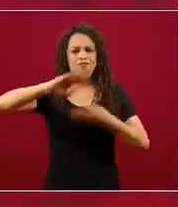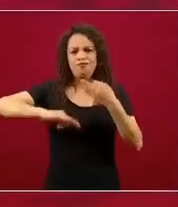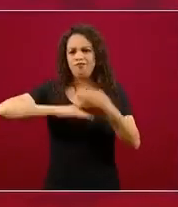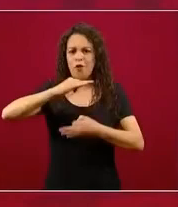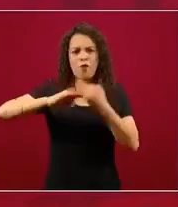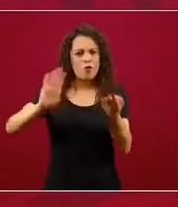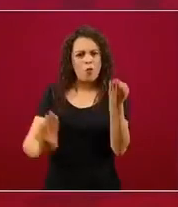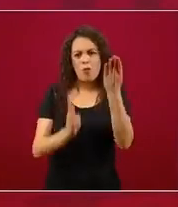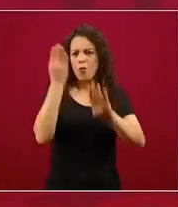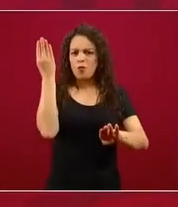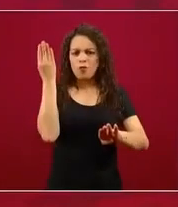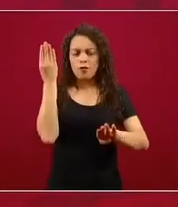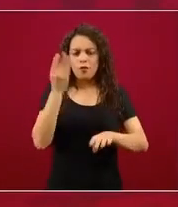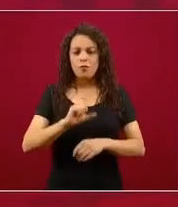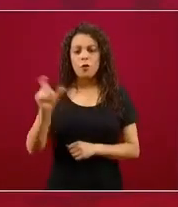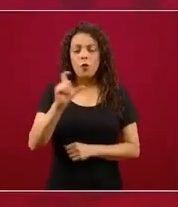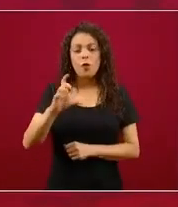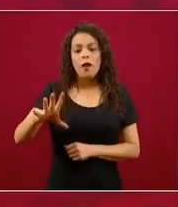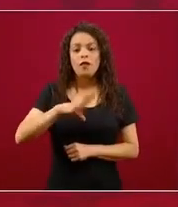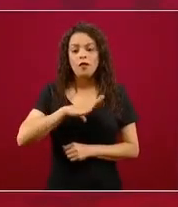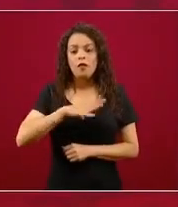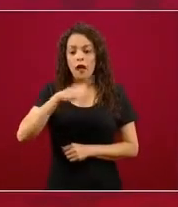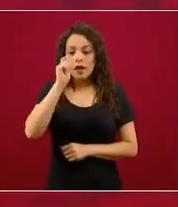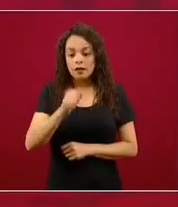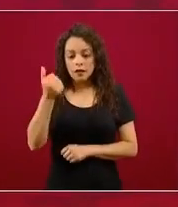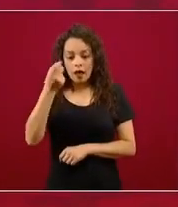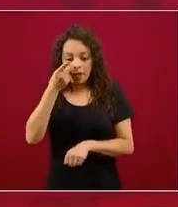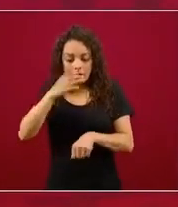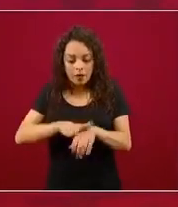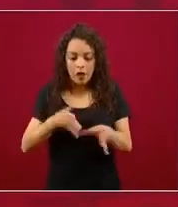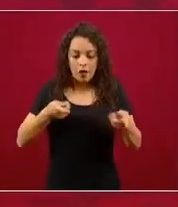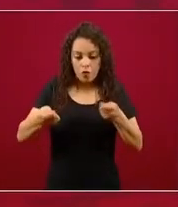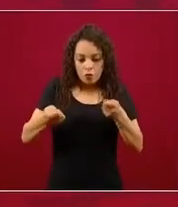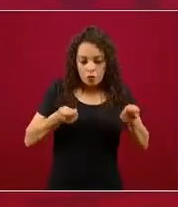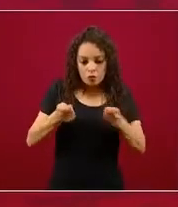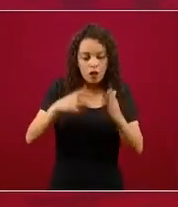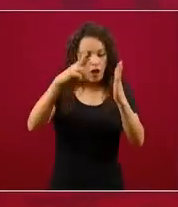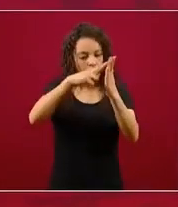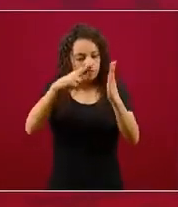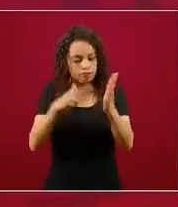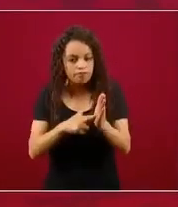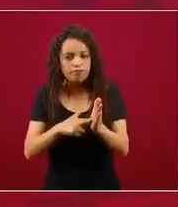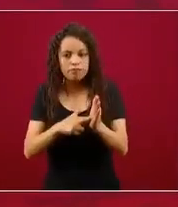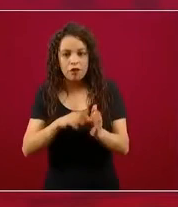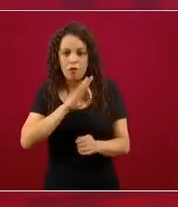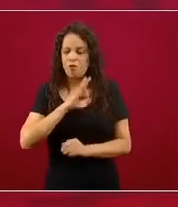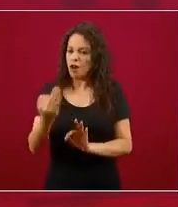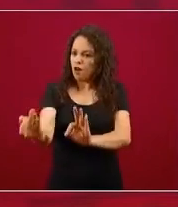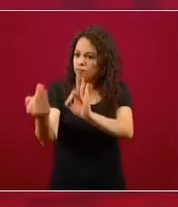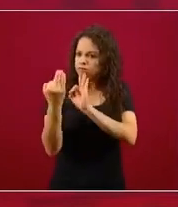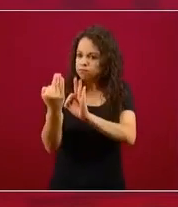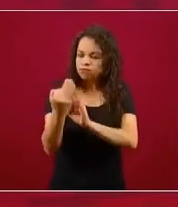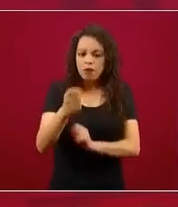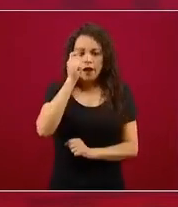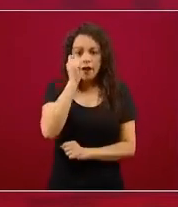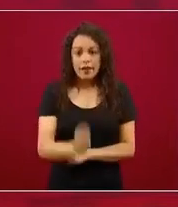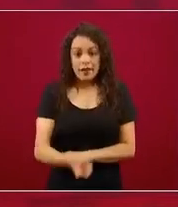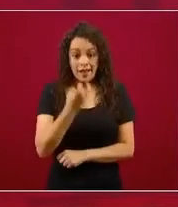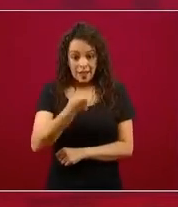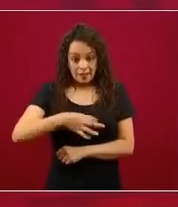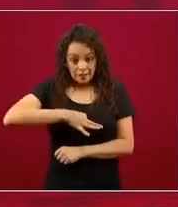Cuando se maneja, se administra, se controla, se regula, se enfrenta una epidemia como esta,